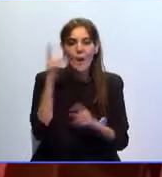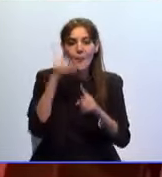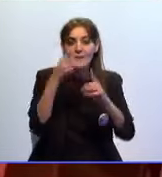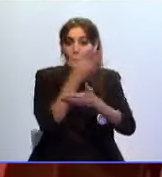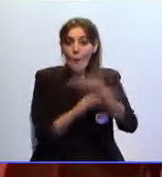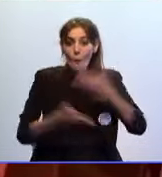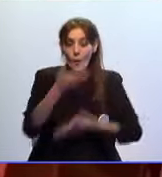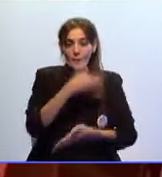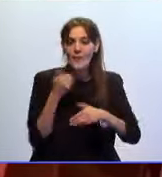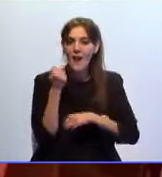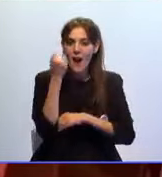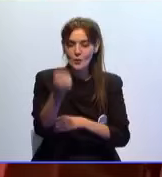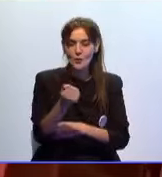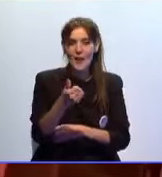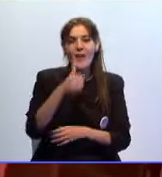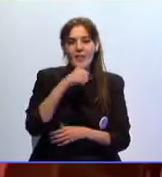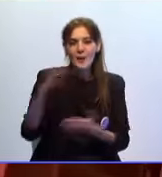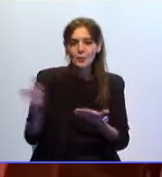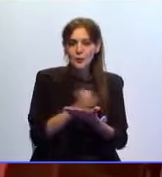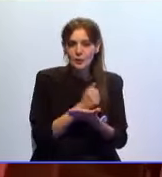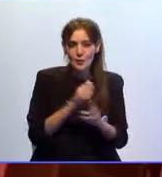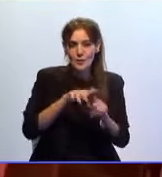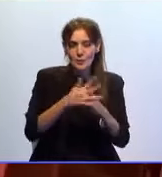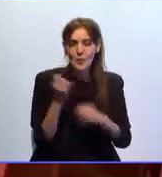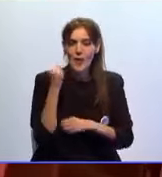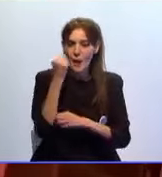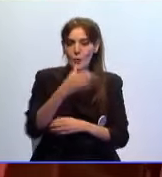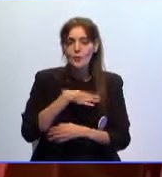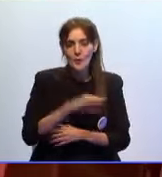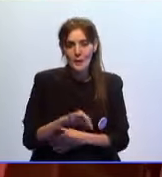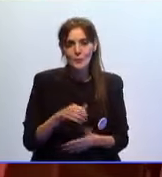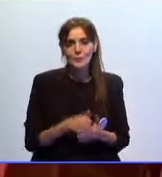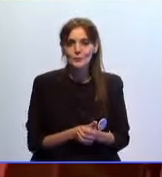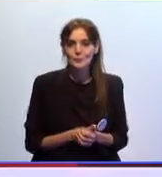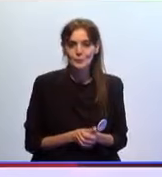colaborar y contribuir desde Ceuta en todo lo que esté a nuestro alcance.